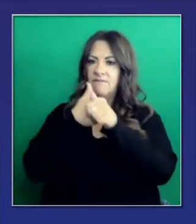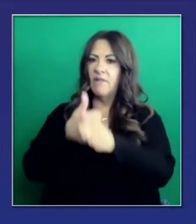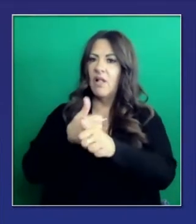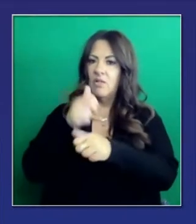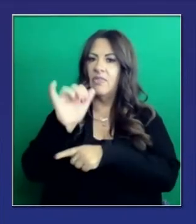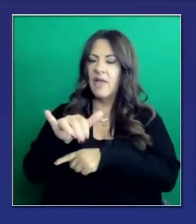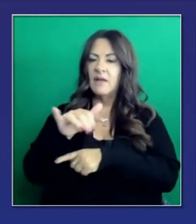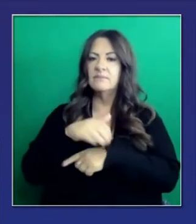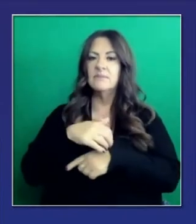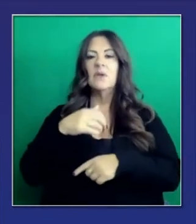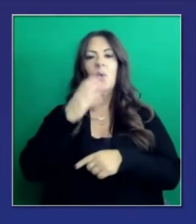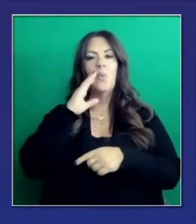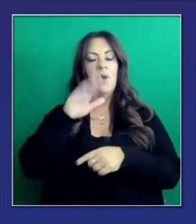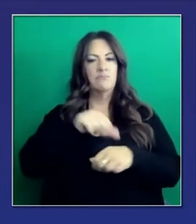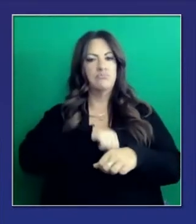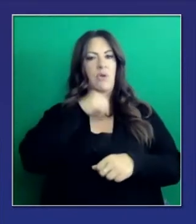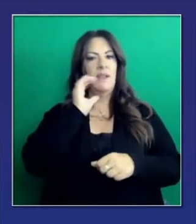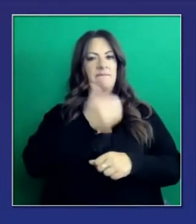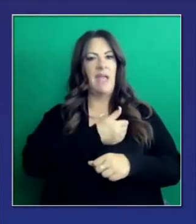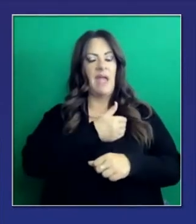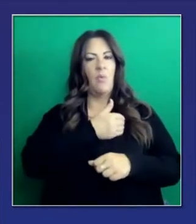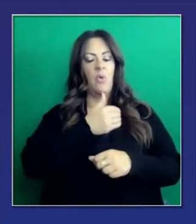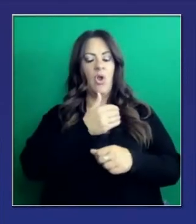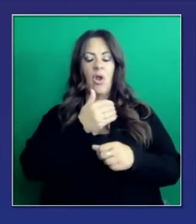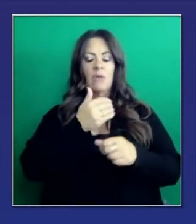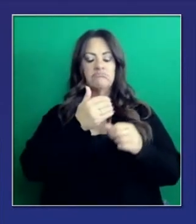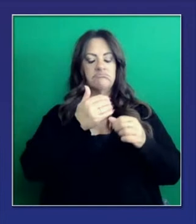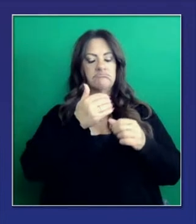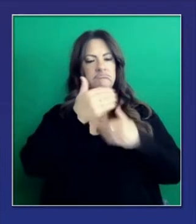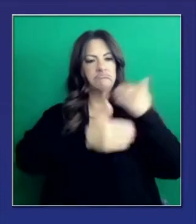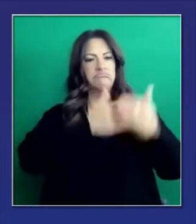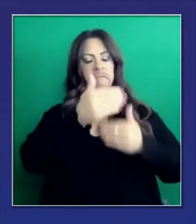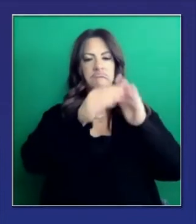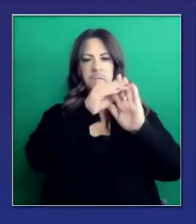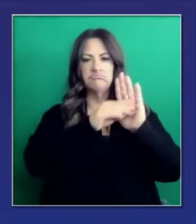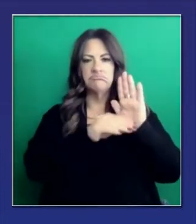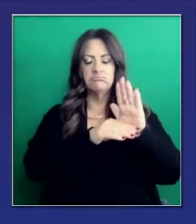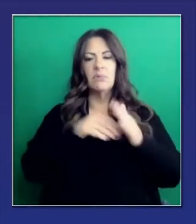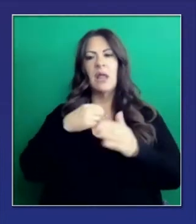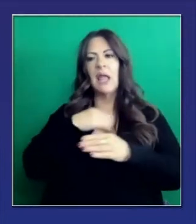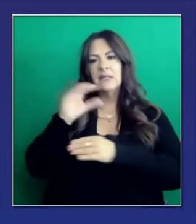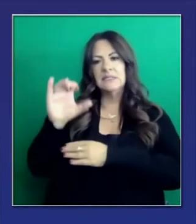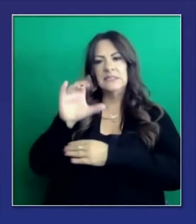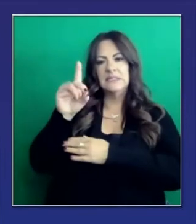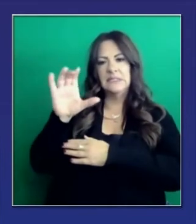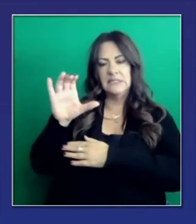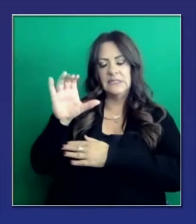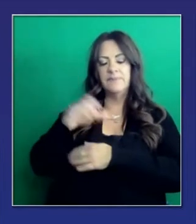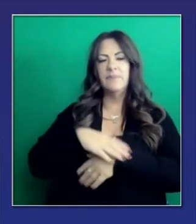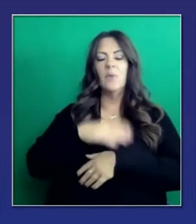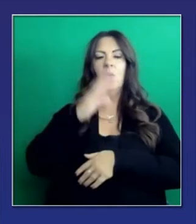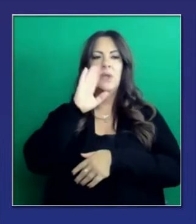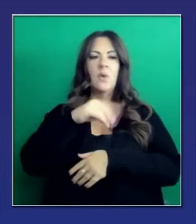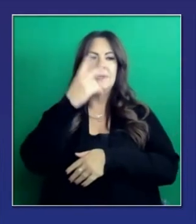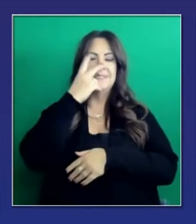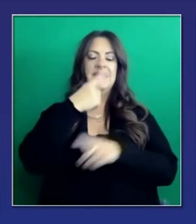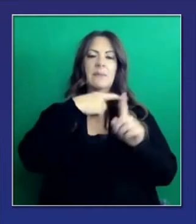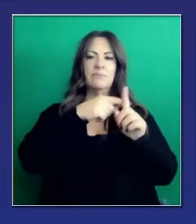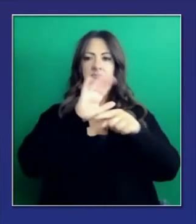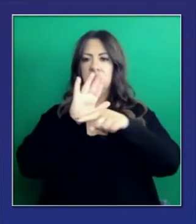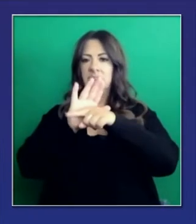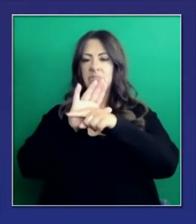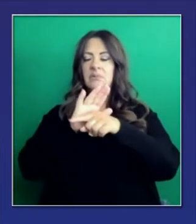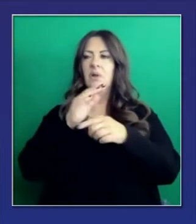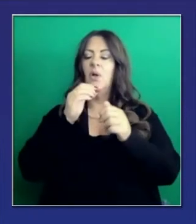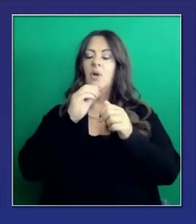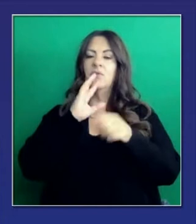marco de referencia que hemos creado con el Centro de Enfermedades del gobierno federal. Pero hemos visto que hay ventajas